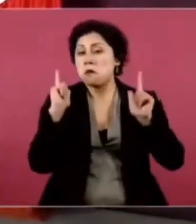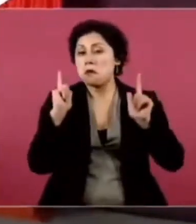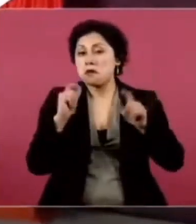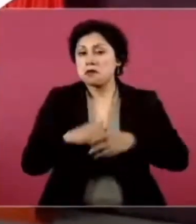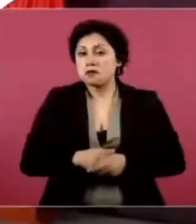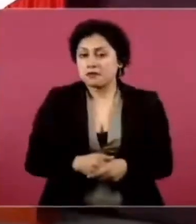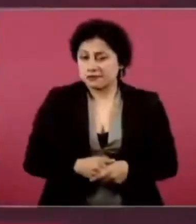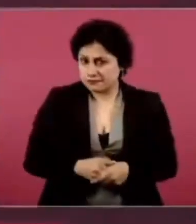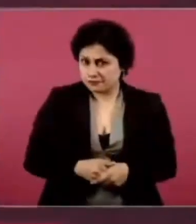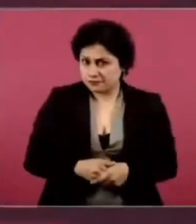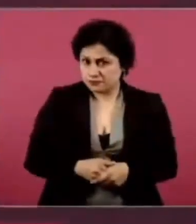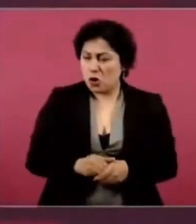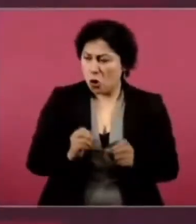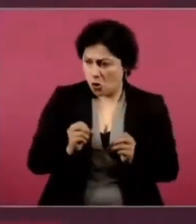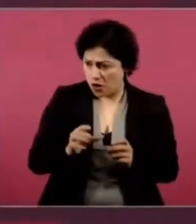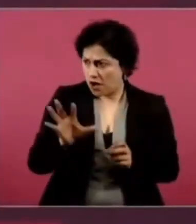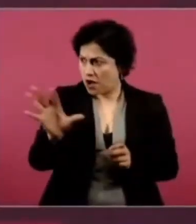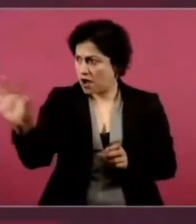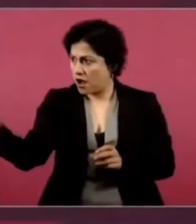Pero que lo diga.